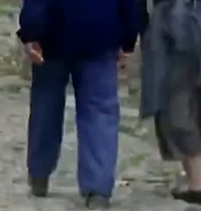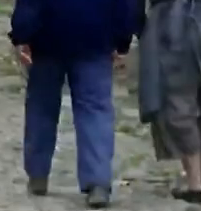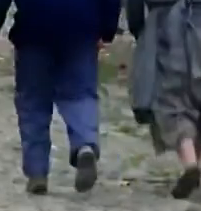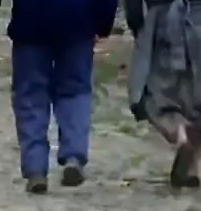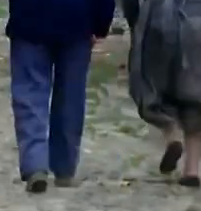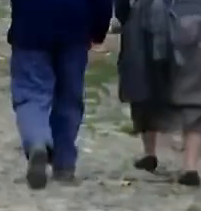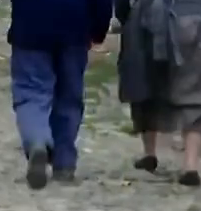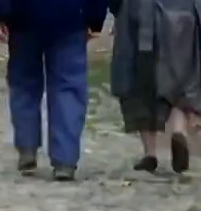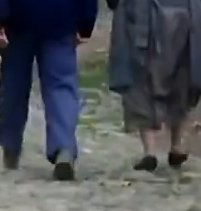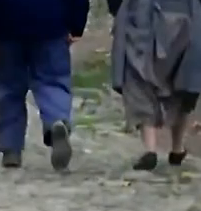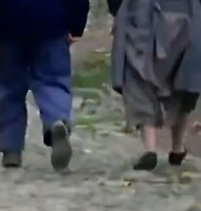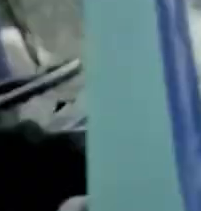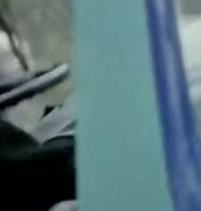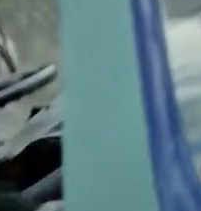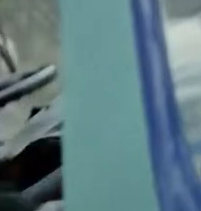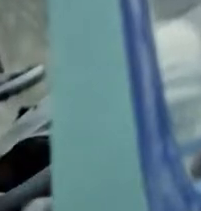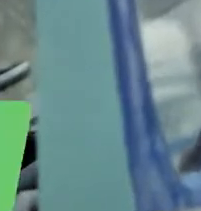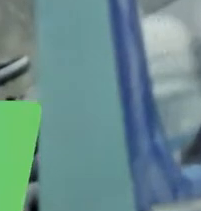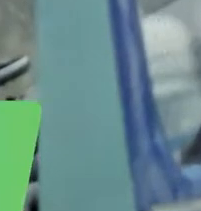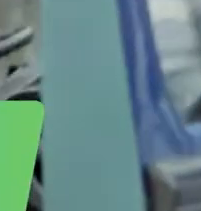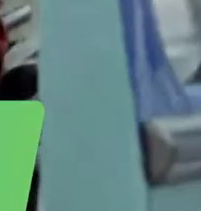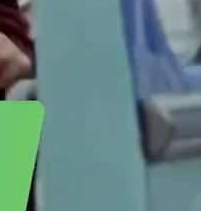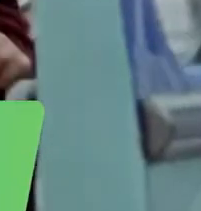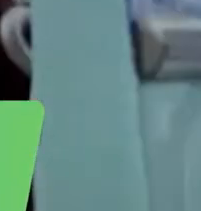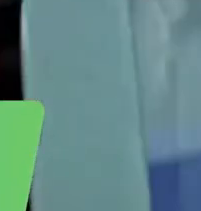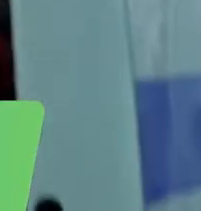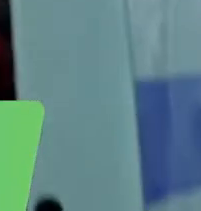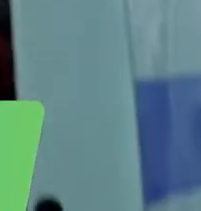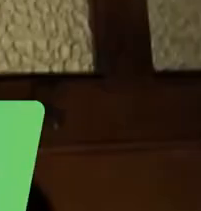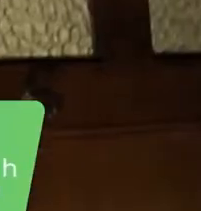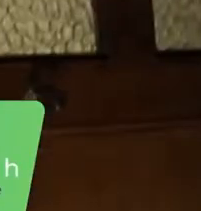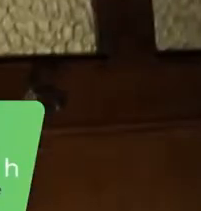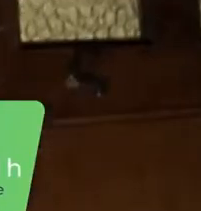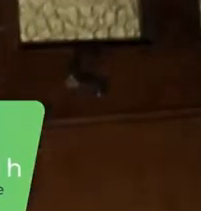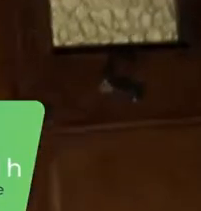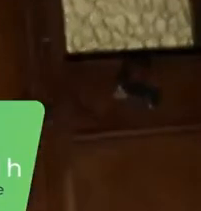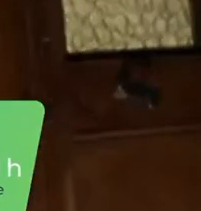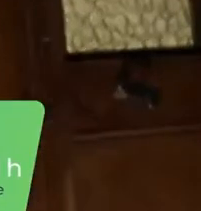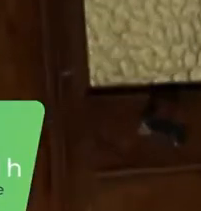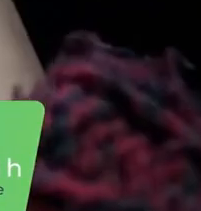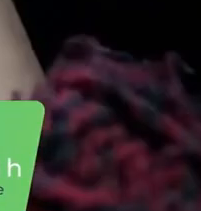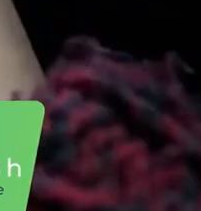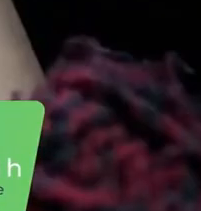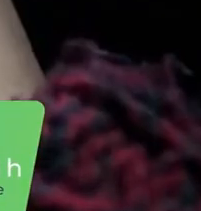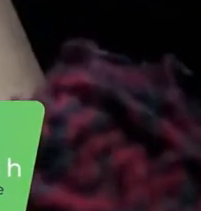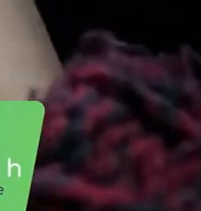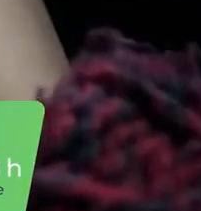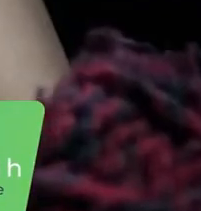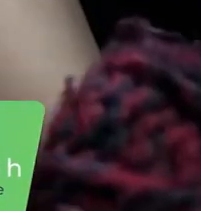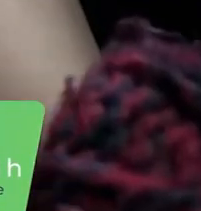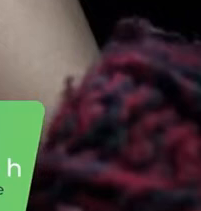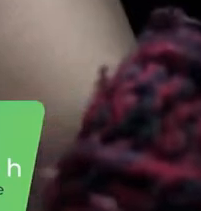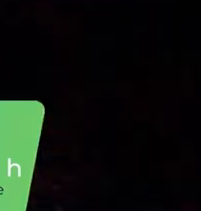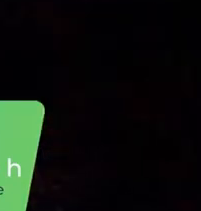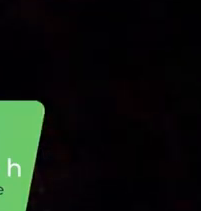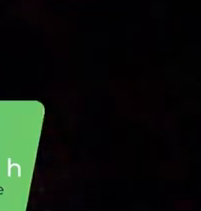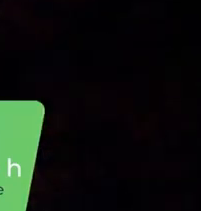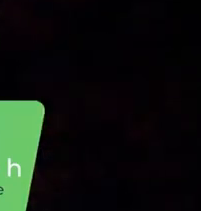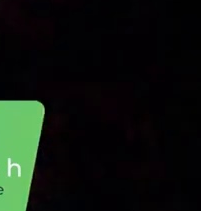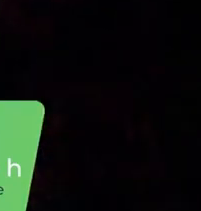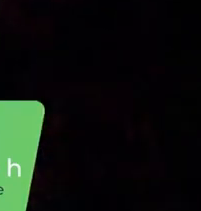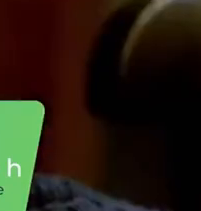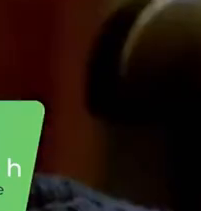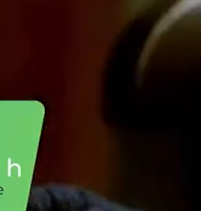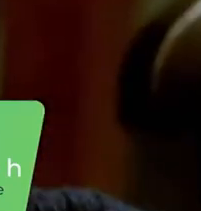Durante las vacaciones de verano, Javi está dispuesto a descubrir el secreto que se encierra en el cuarto donde murió su